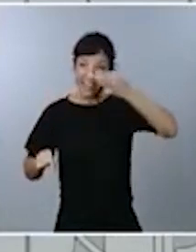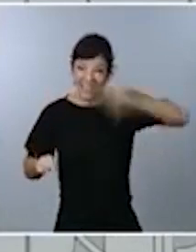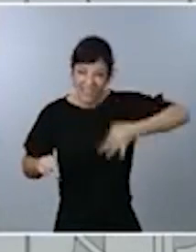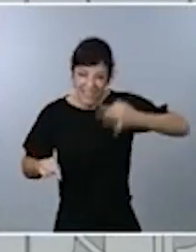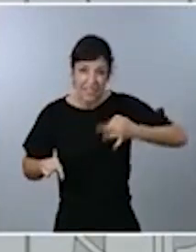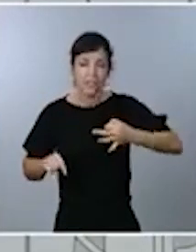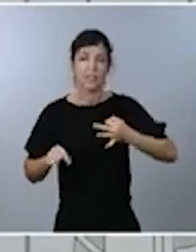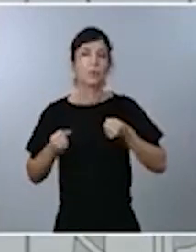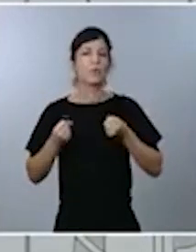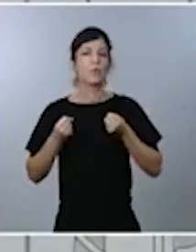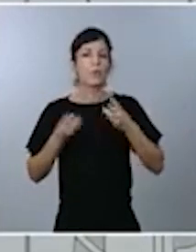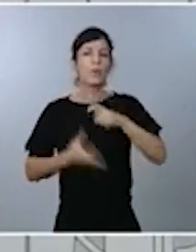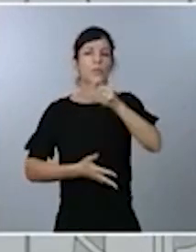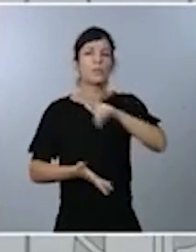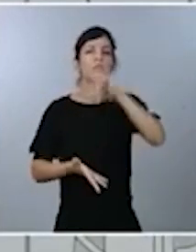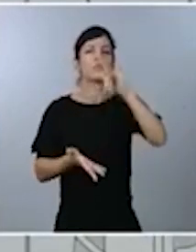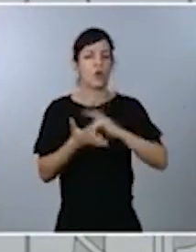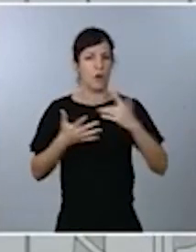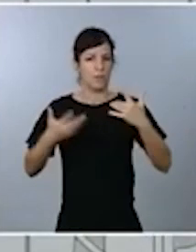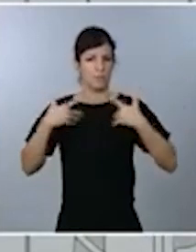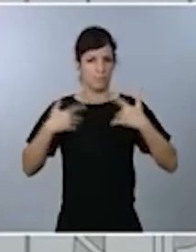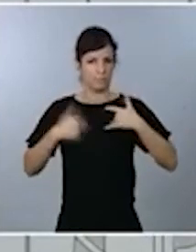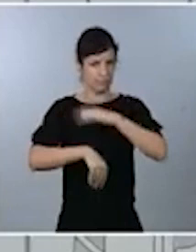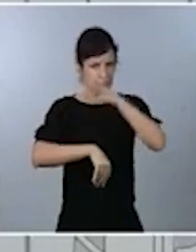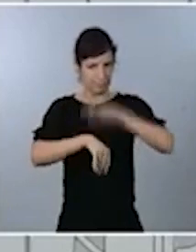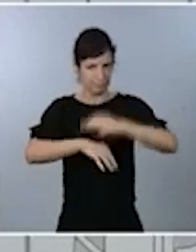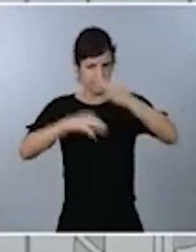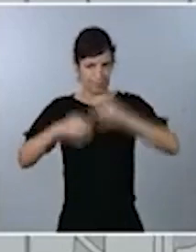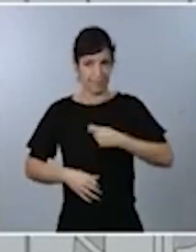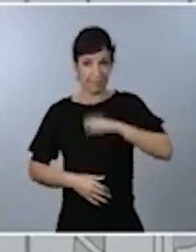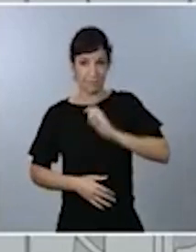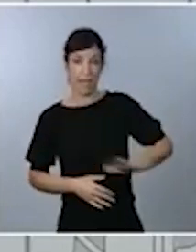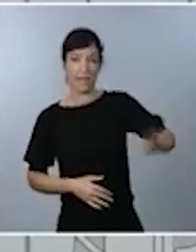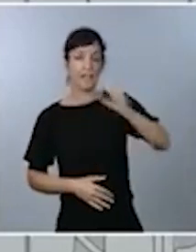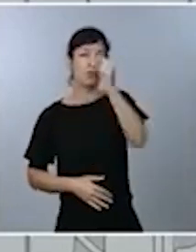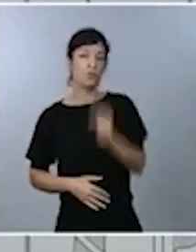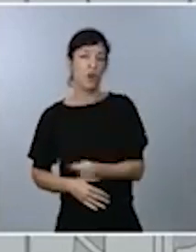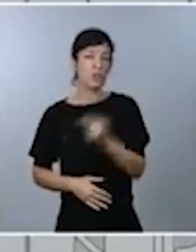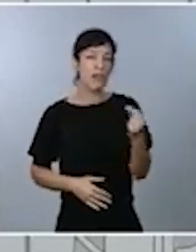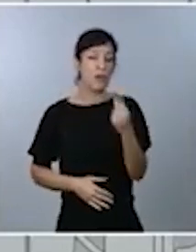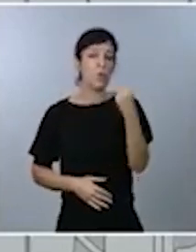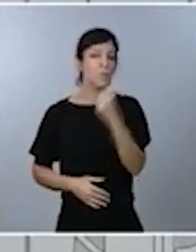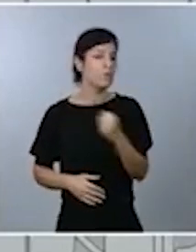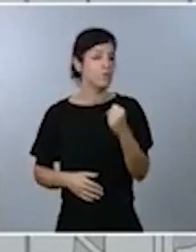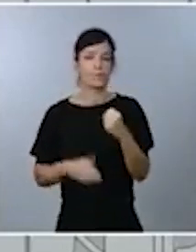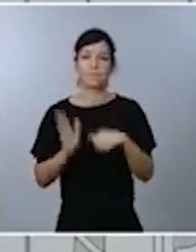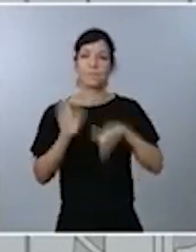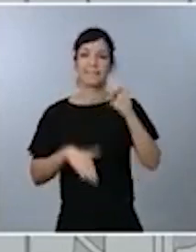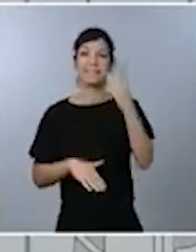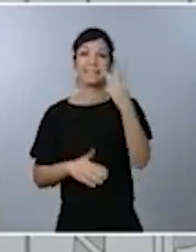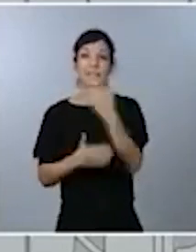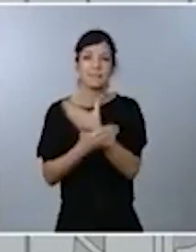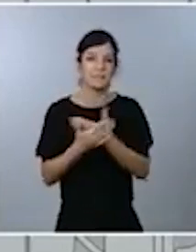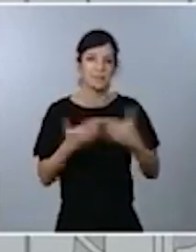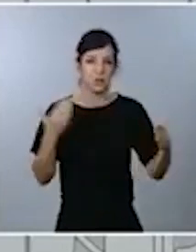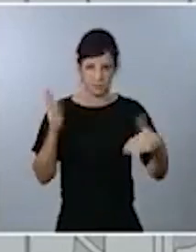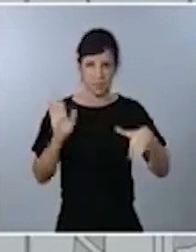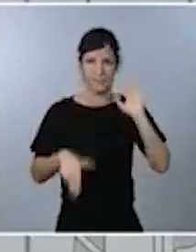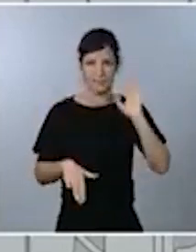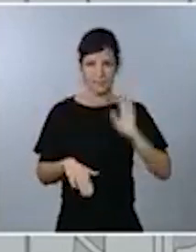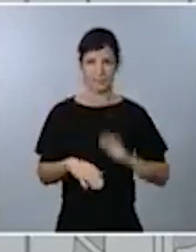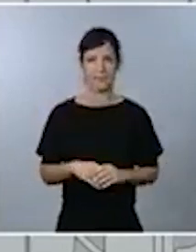que ha sufrido la enfermedad en nuestro país supera los tres millones de compatriotas. Como he dicho,